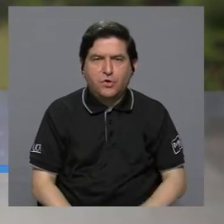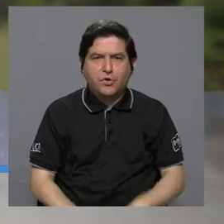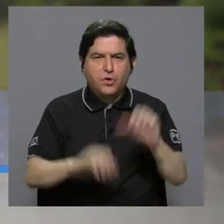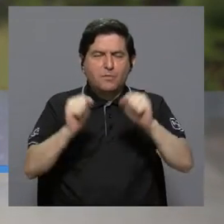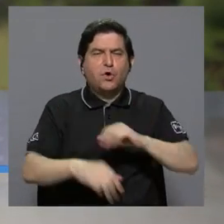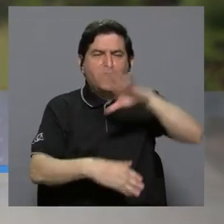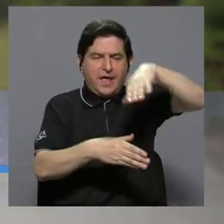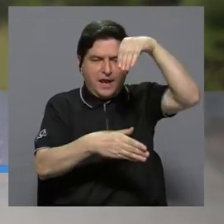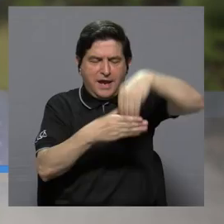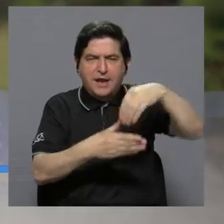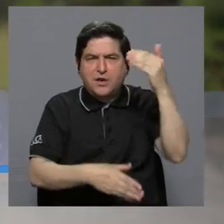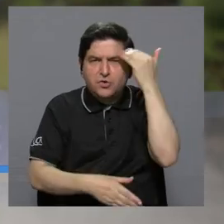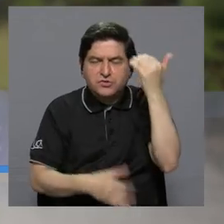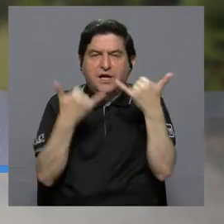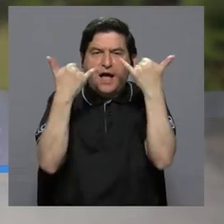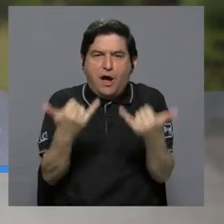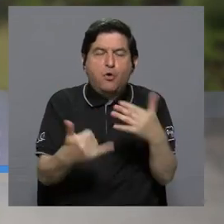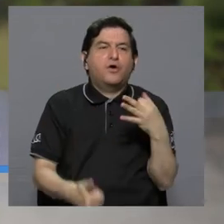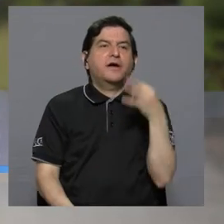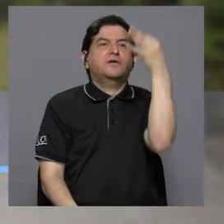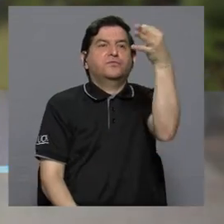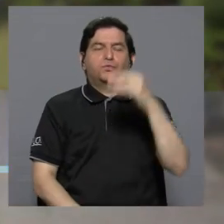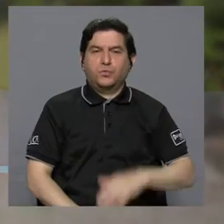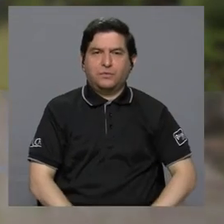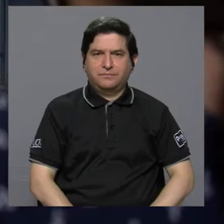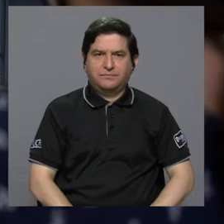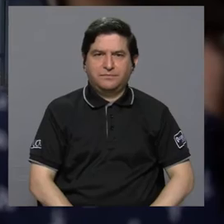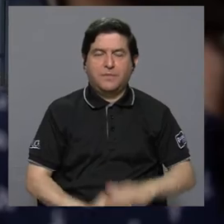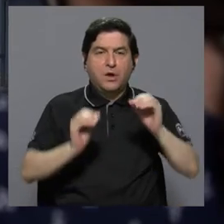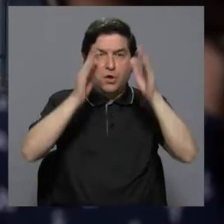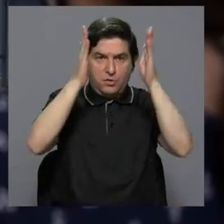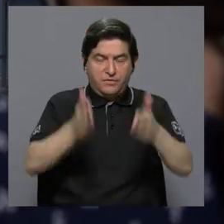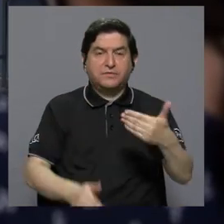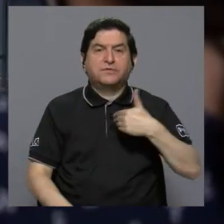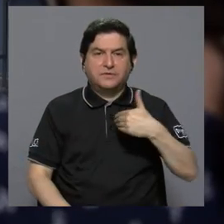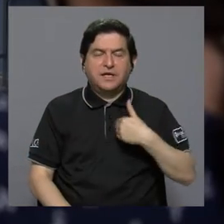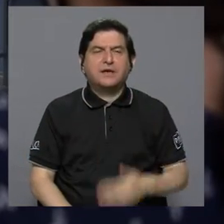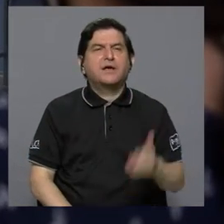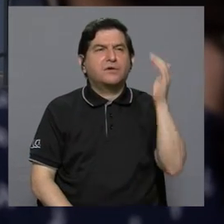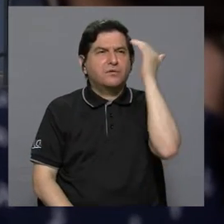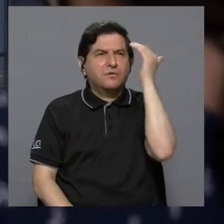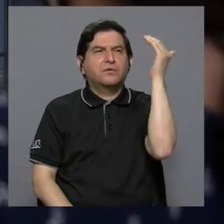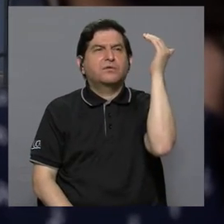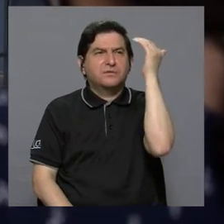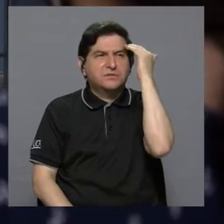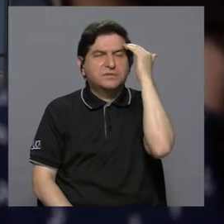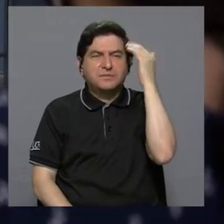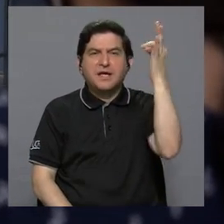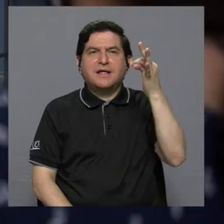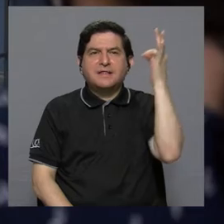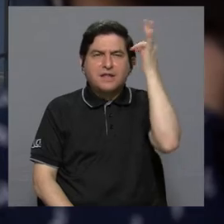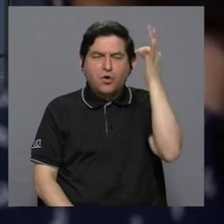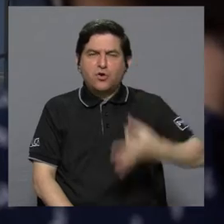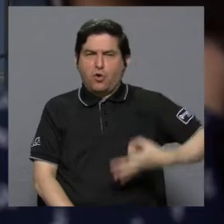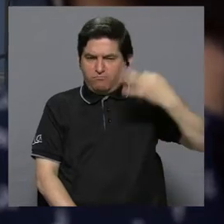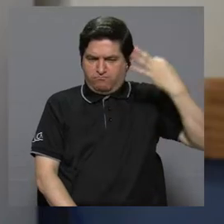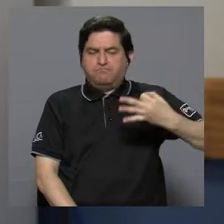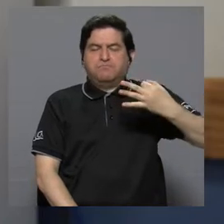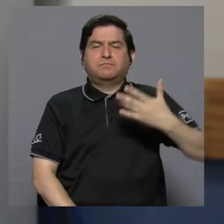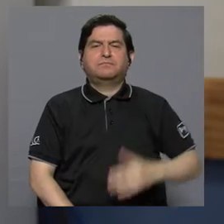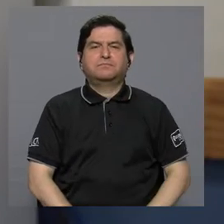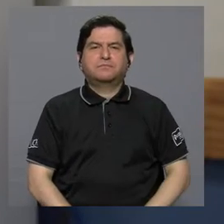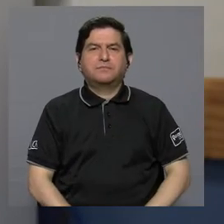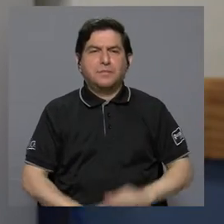conozca para contextualizarla en el presente y en el futuro. El docente tiene que tener un conocimiento teórico muy